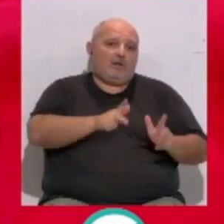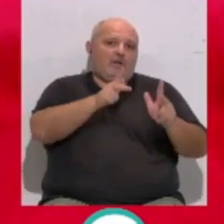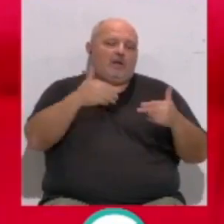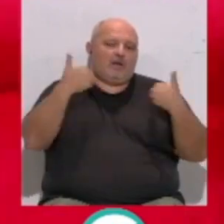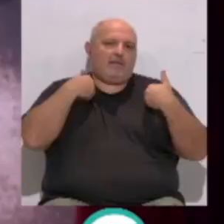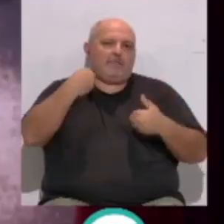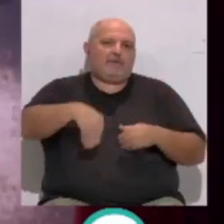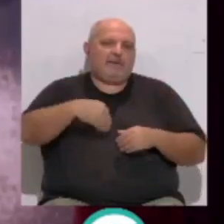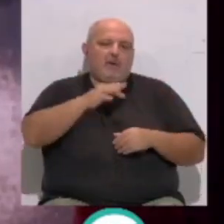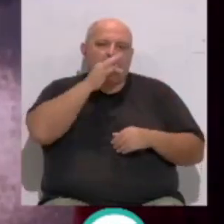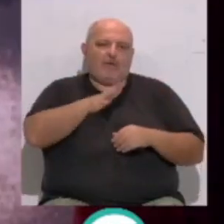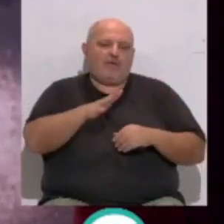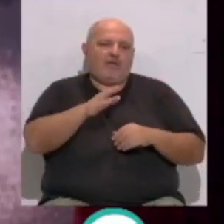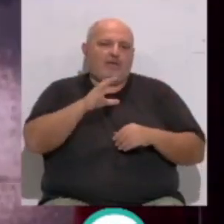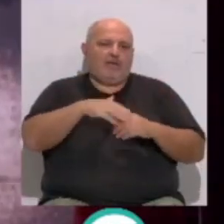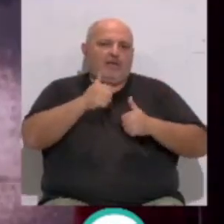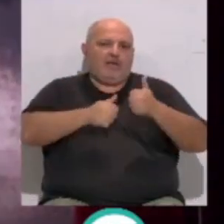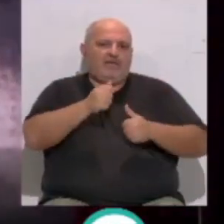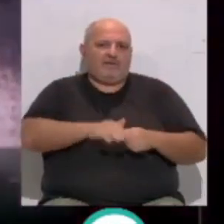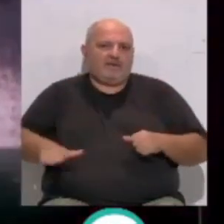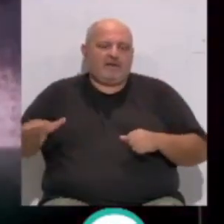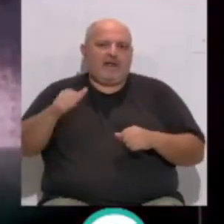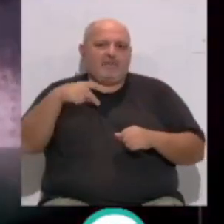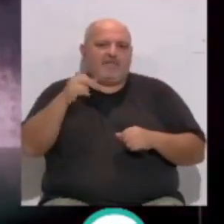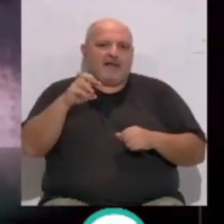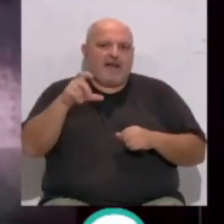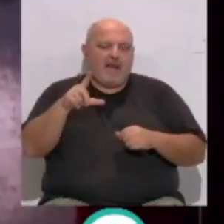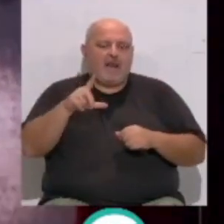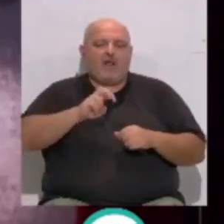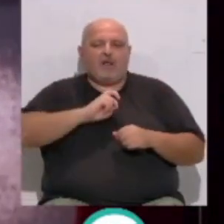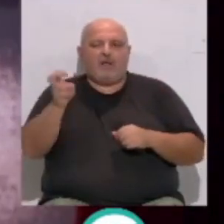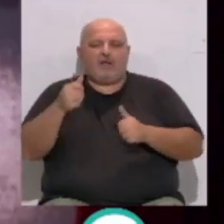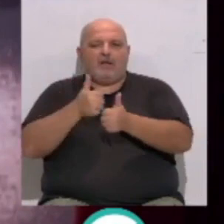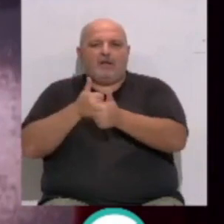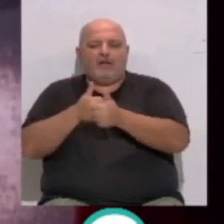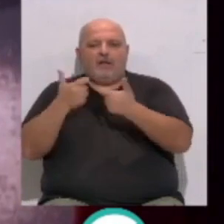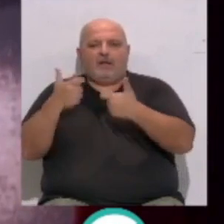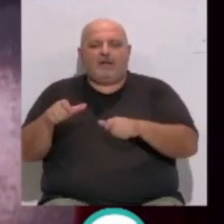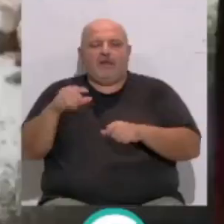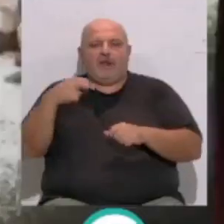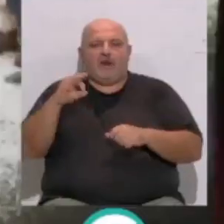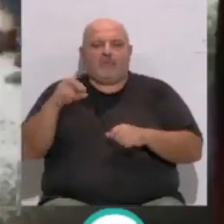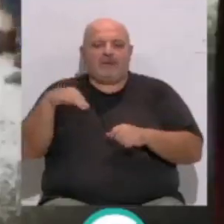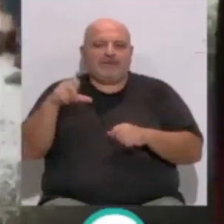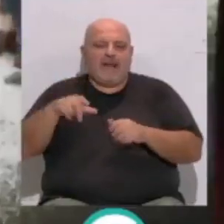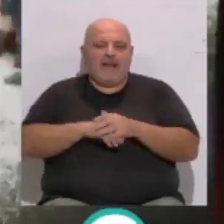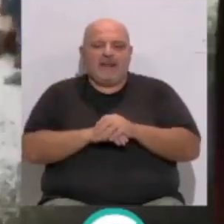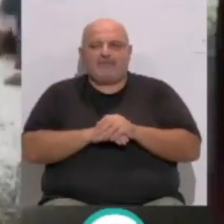de la presidenta del jurado del COAC infantil, Amanda Real, y se ha nombrado como secretario a Eugenio Mariscal.